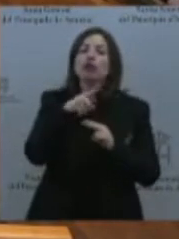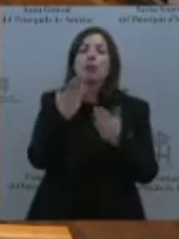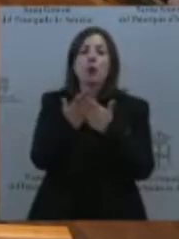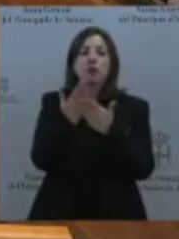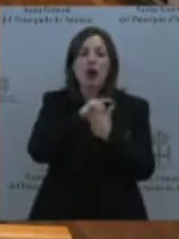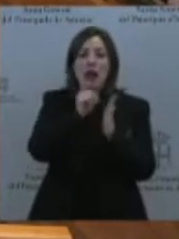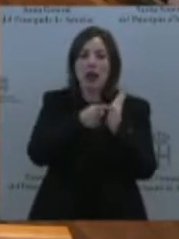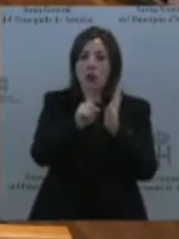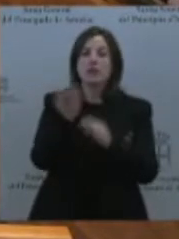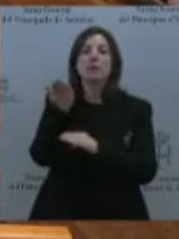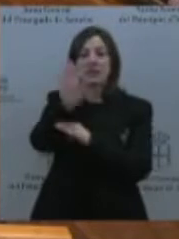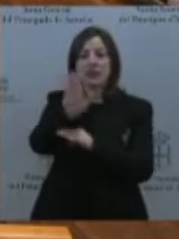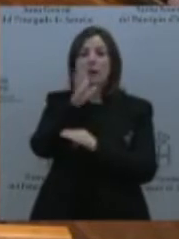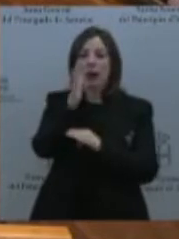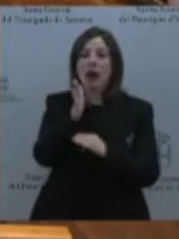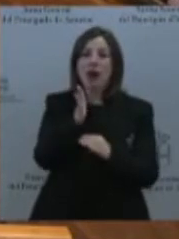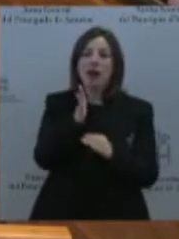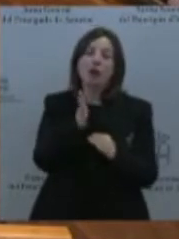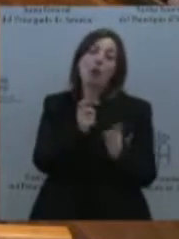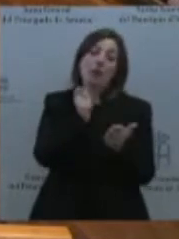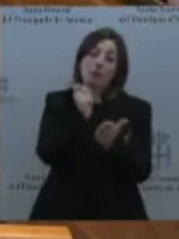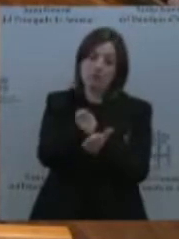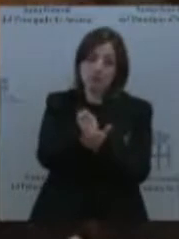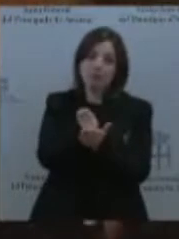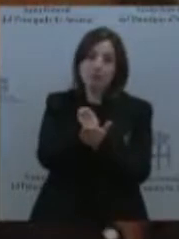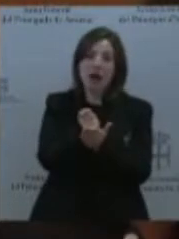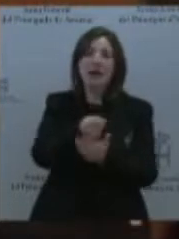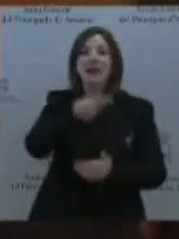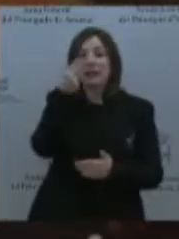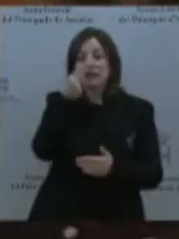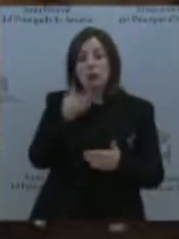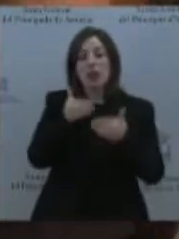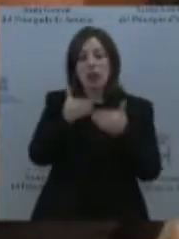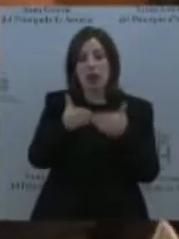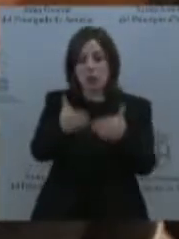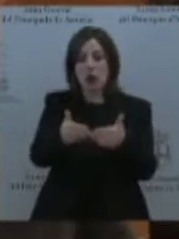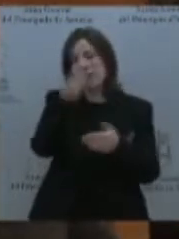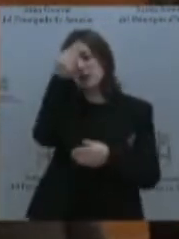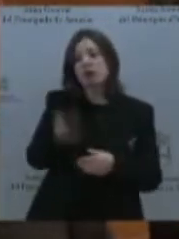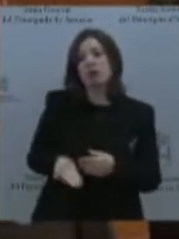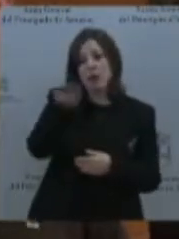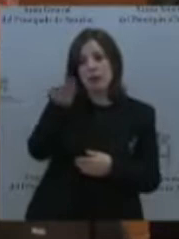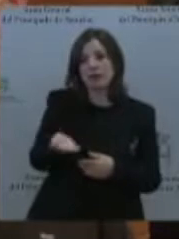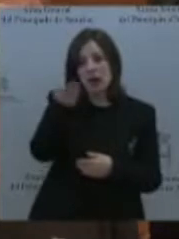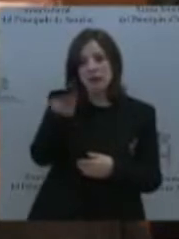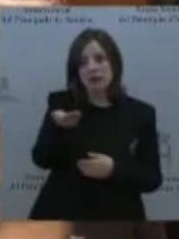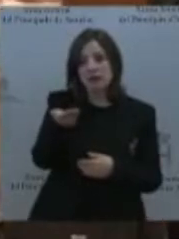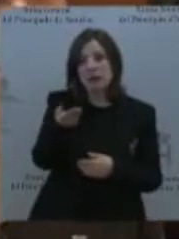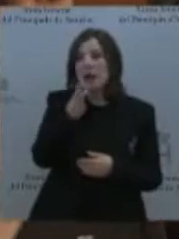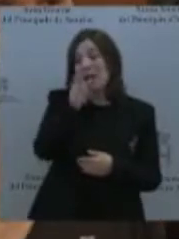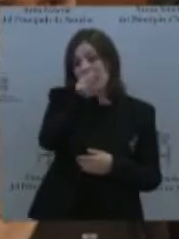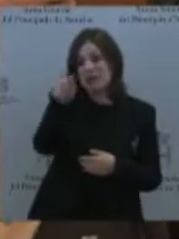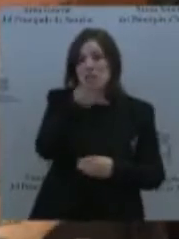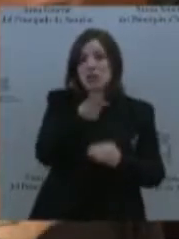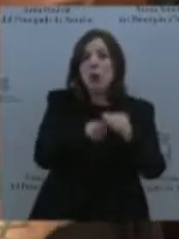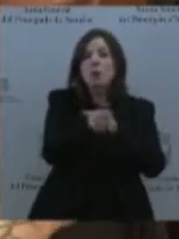y los intereses de demora, que nos parecen fundamentales a los productores que tenían daños por fauna